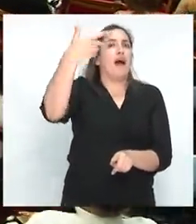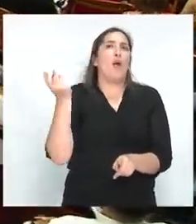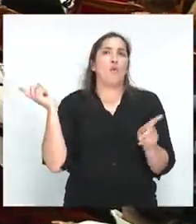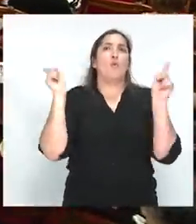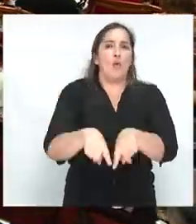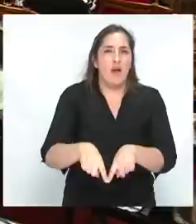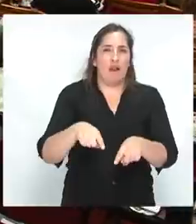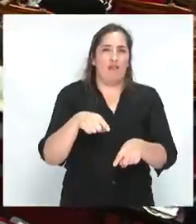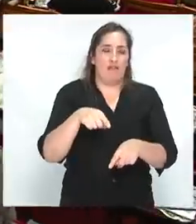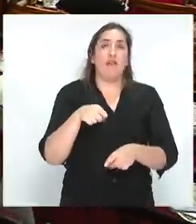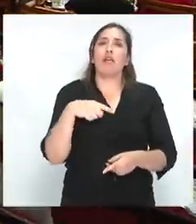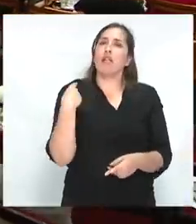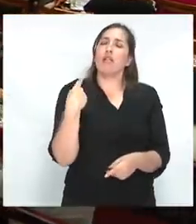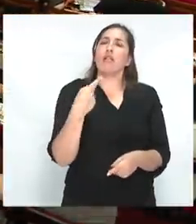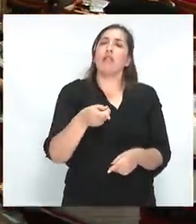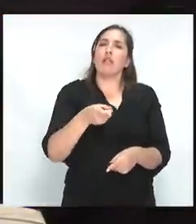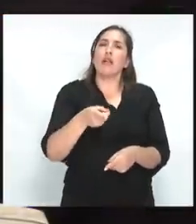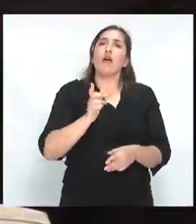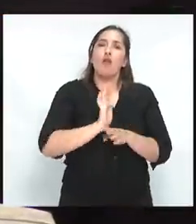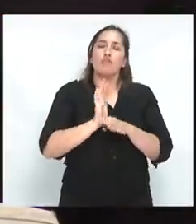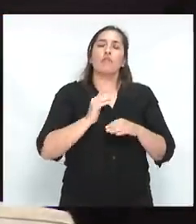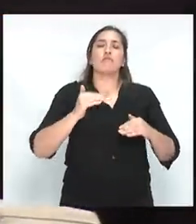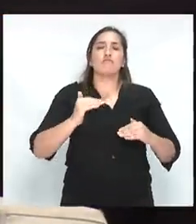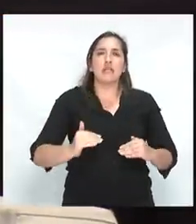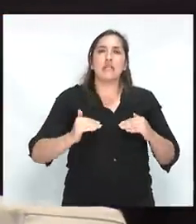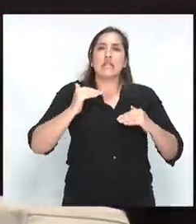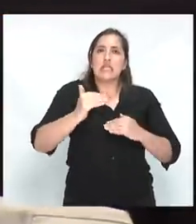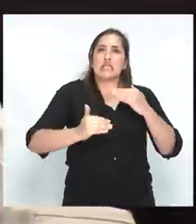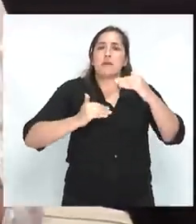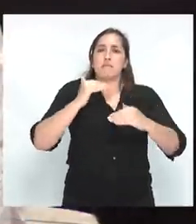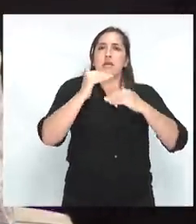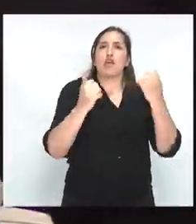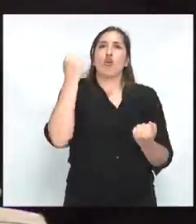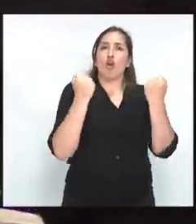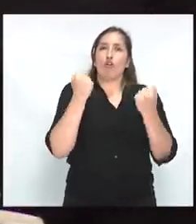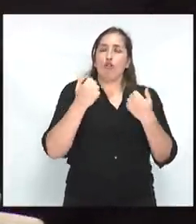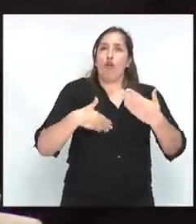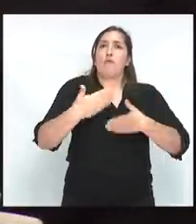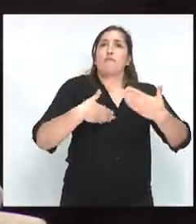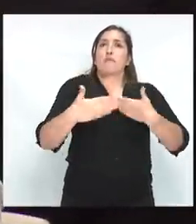sostenibilidad del crecimiento y de la satisfacción económica.